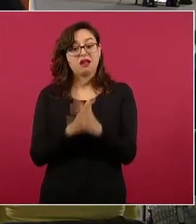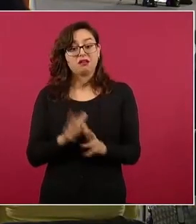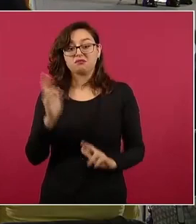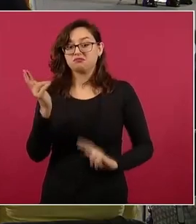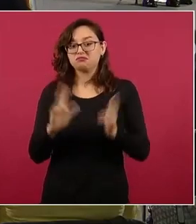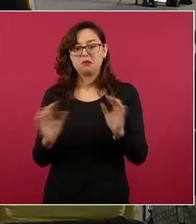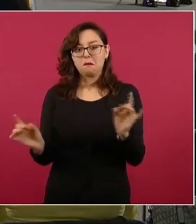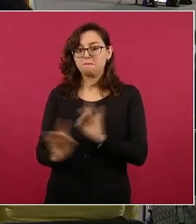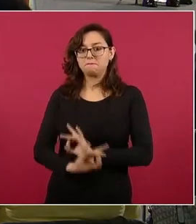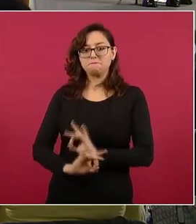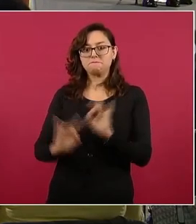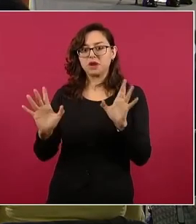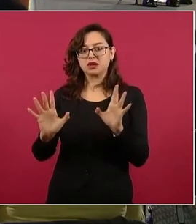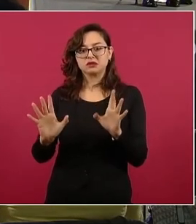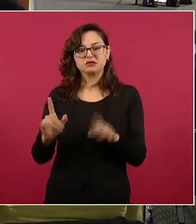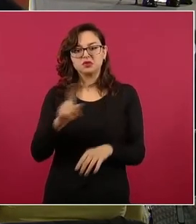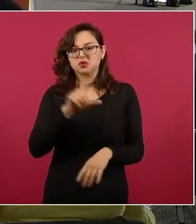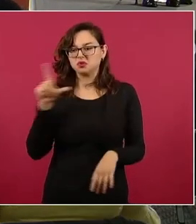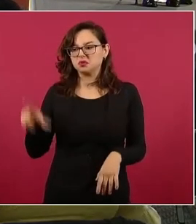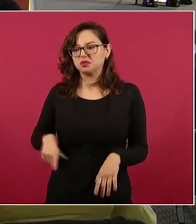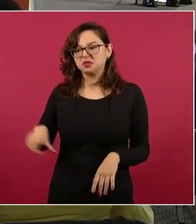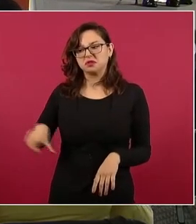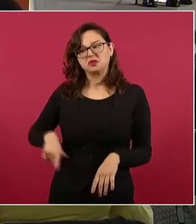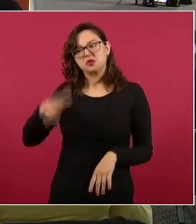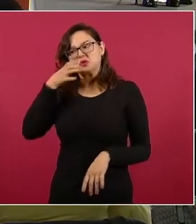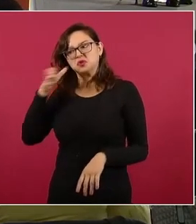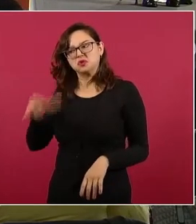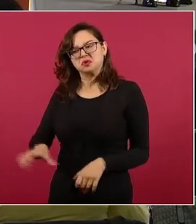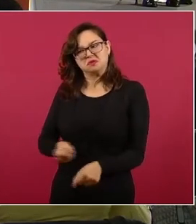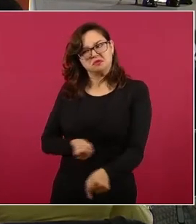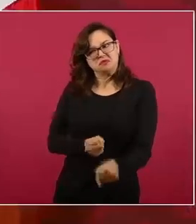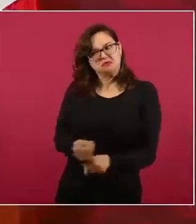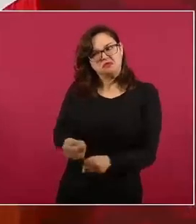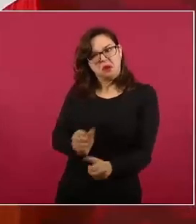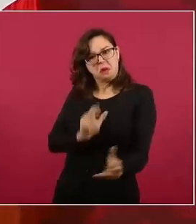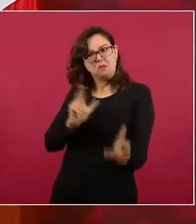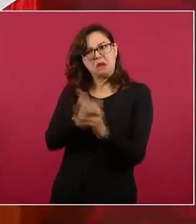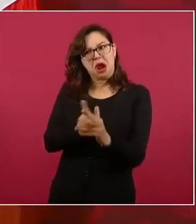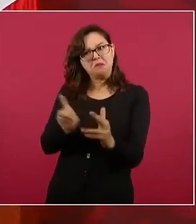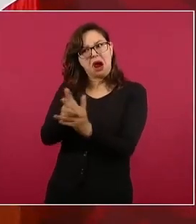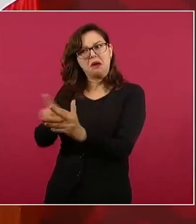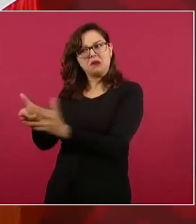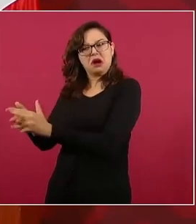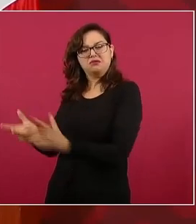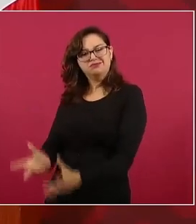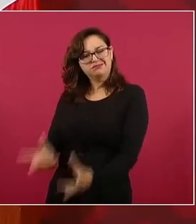y cruel porque perdieron la vida muchos